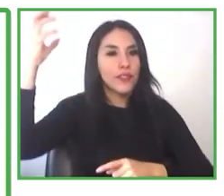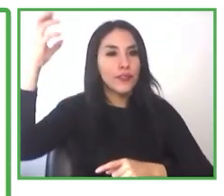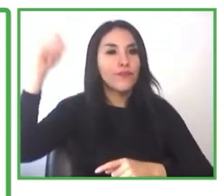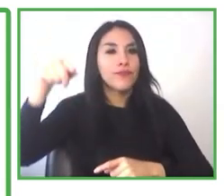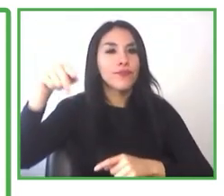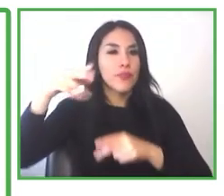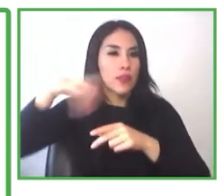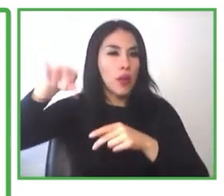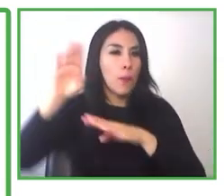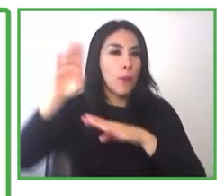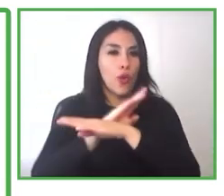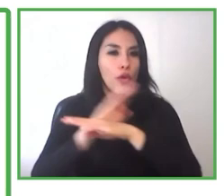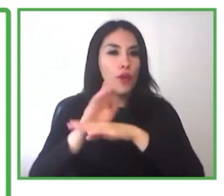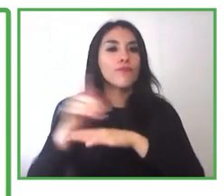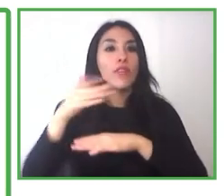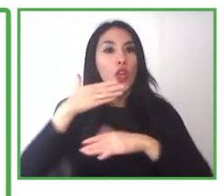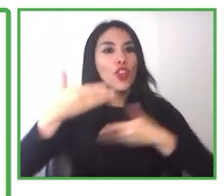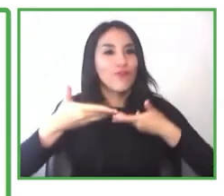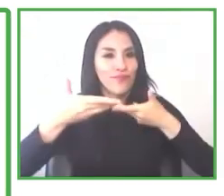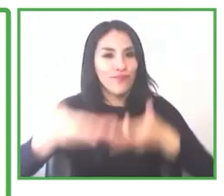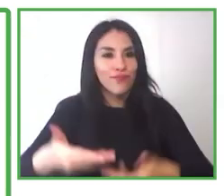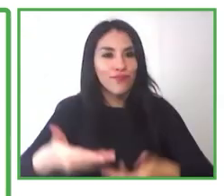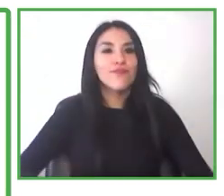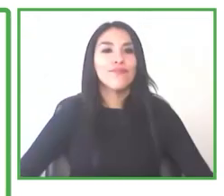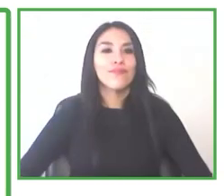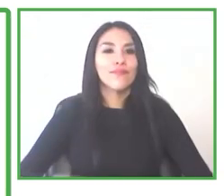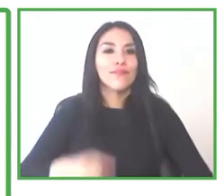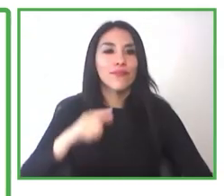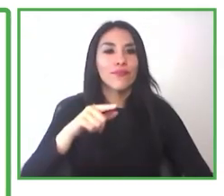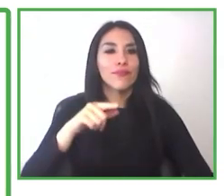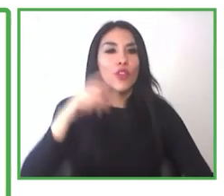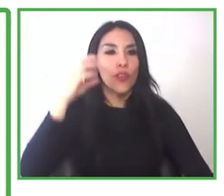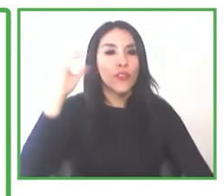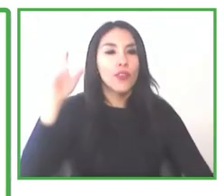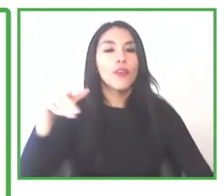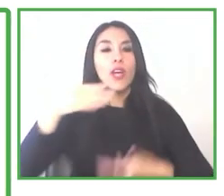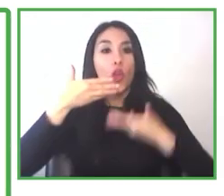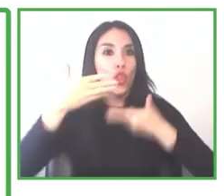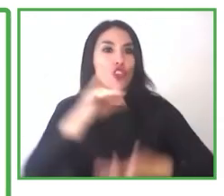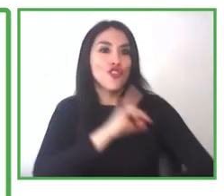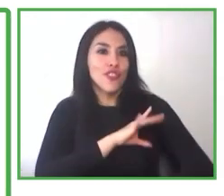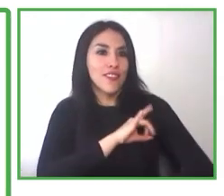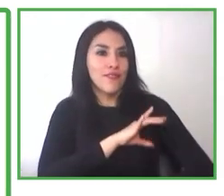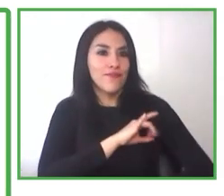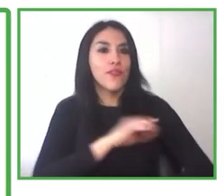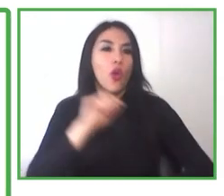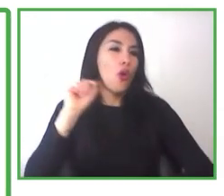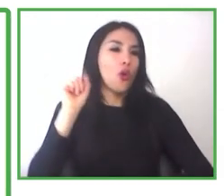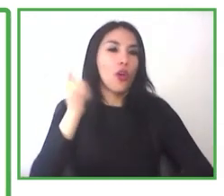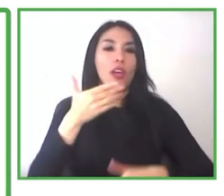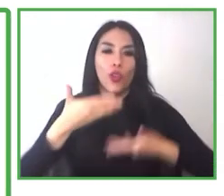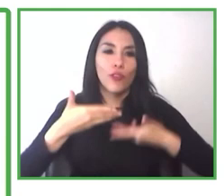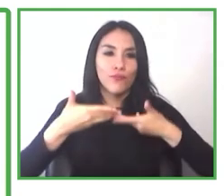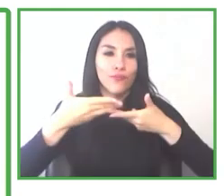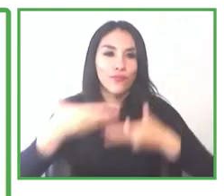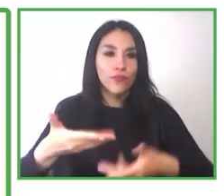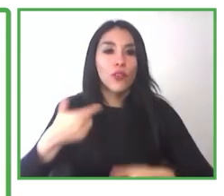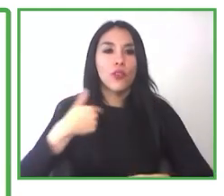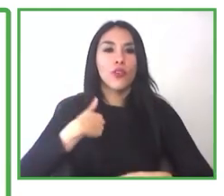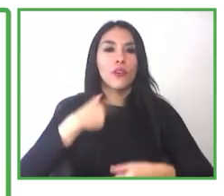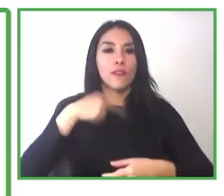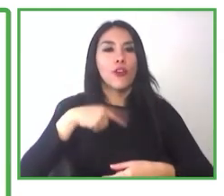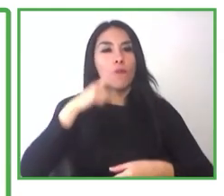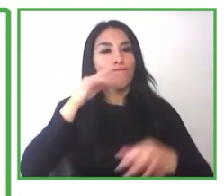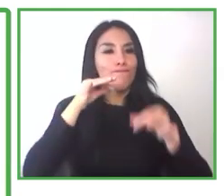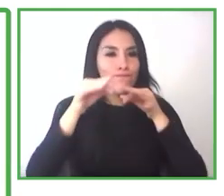Providencia en Chile. Pero para introducir lo que abordarán nuestras expositoras y que les presentaré a